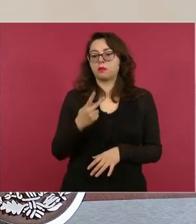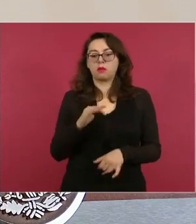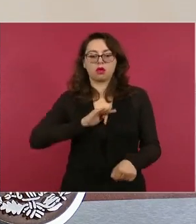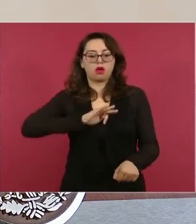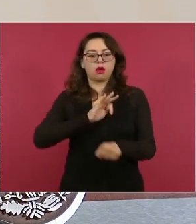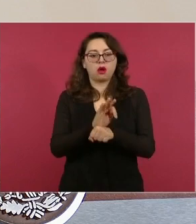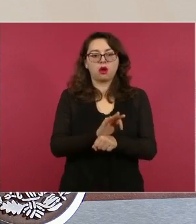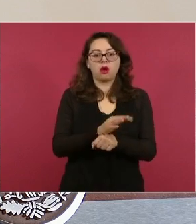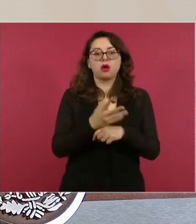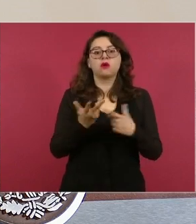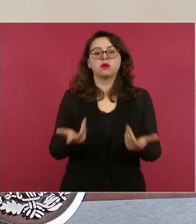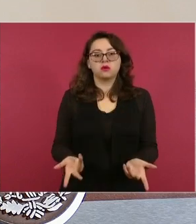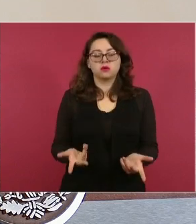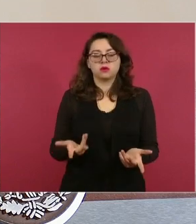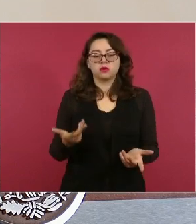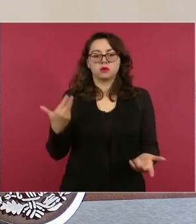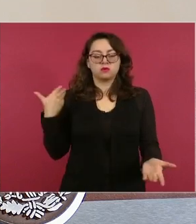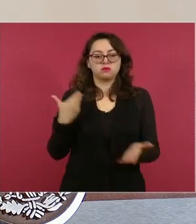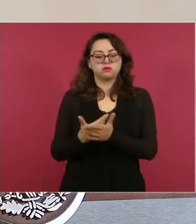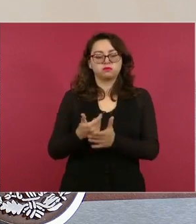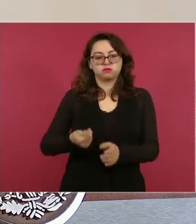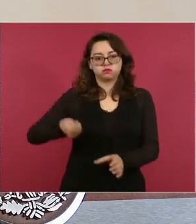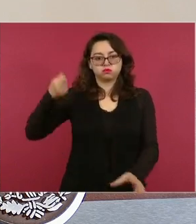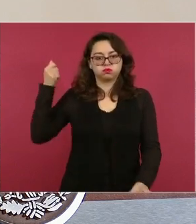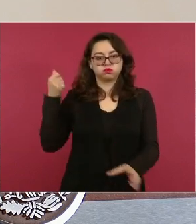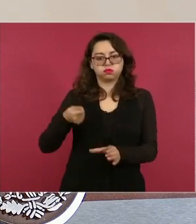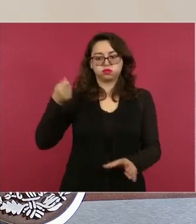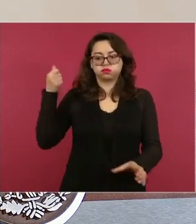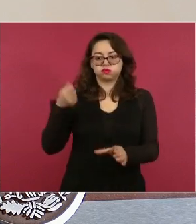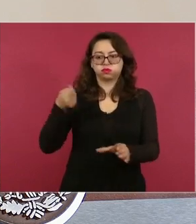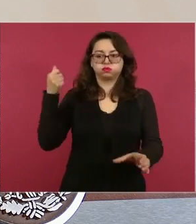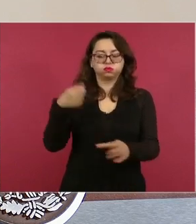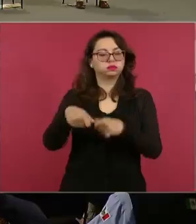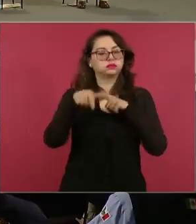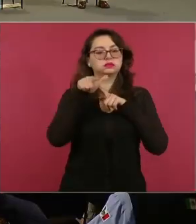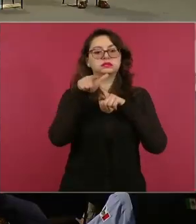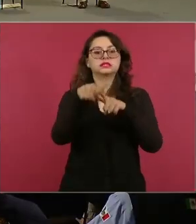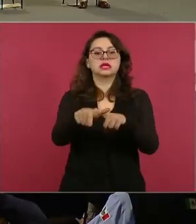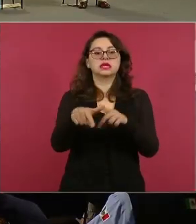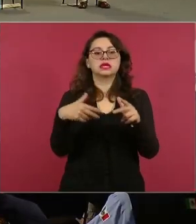salgan hasta el día diciembre de 2023.